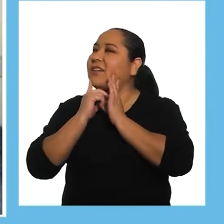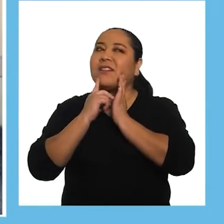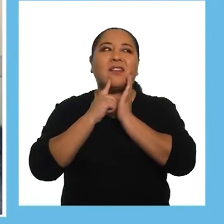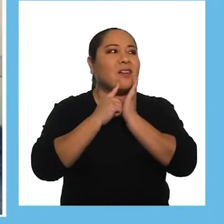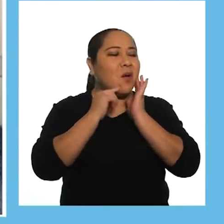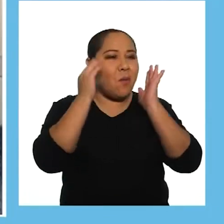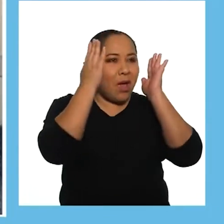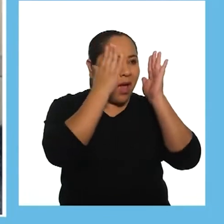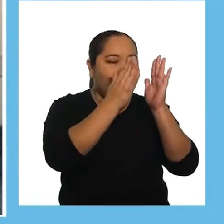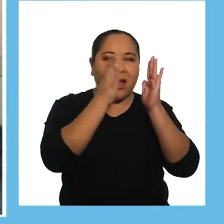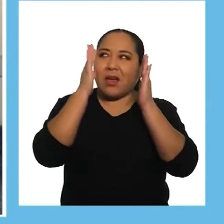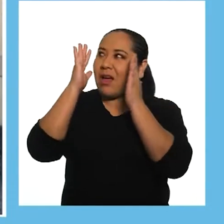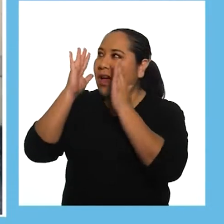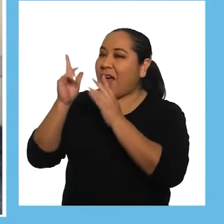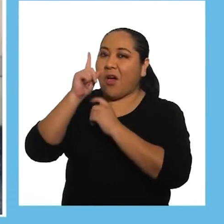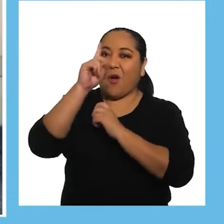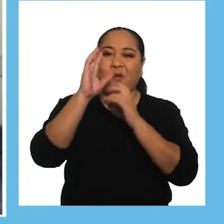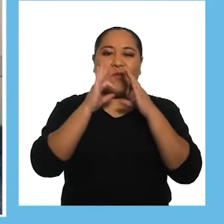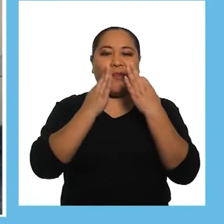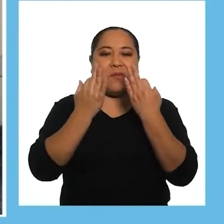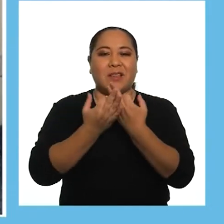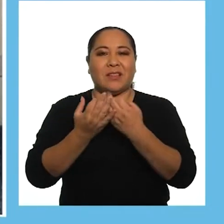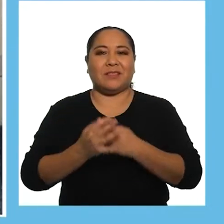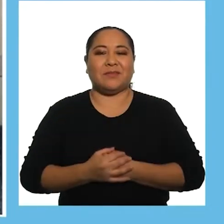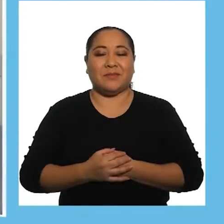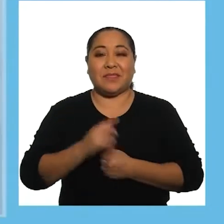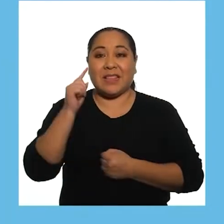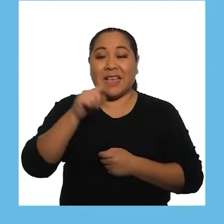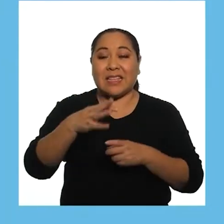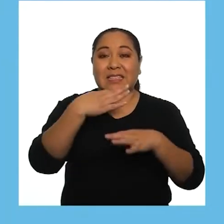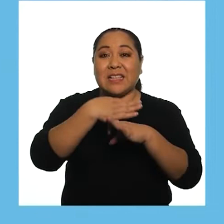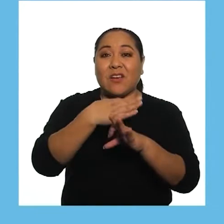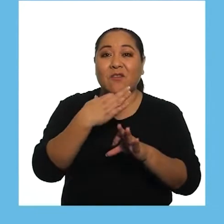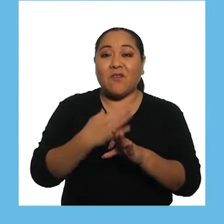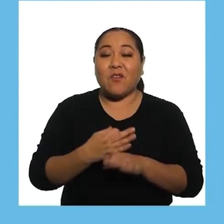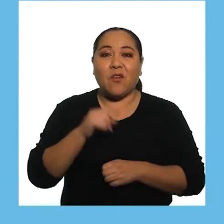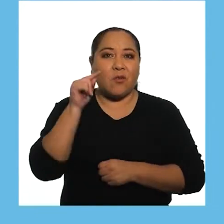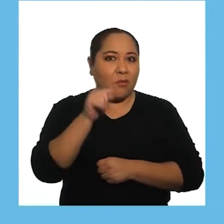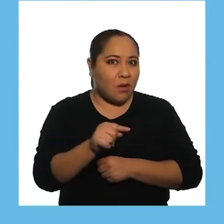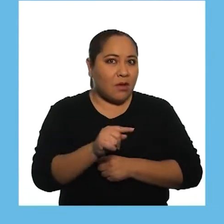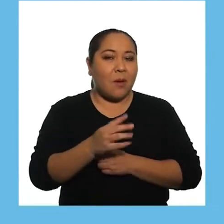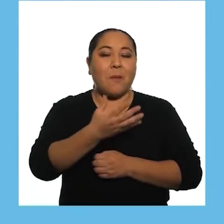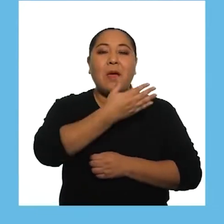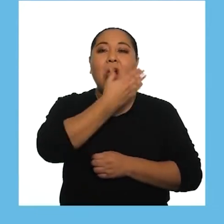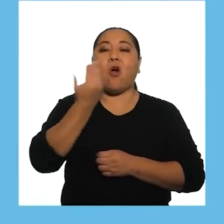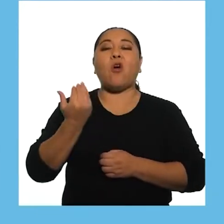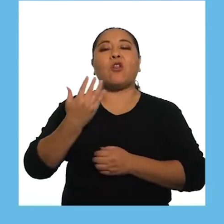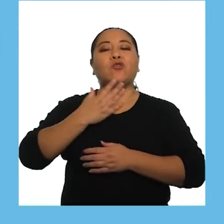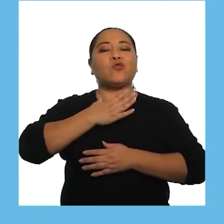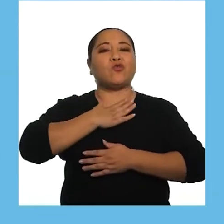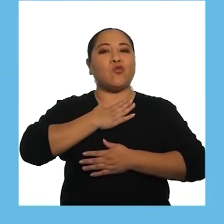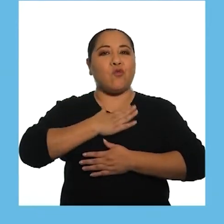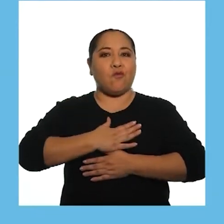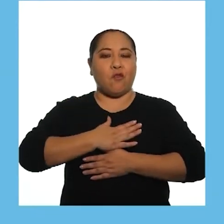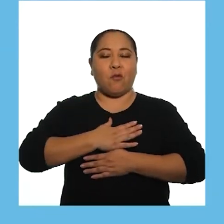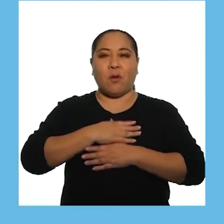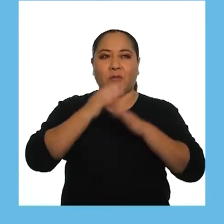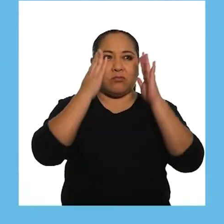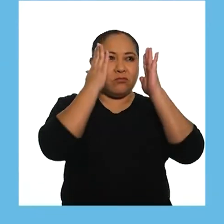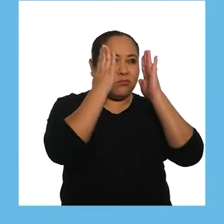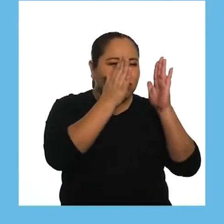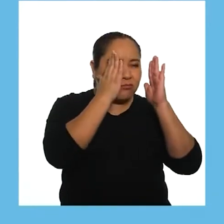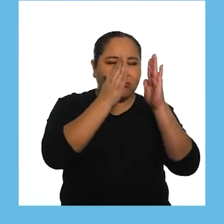cabeza para prestar atención a un familiar. De esta manera, va a mejorar su capacidad